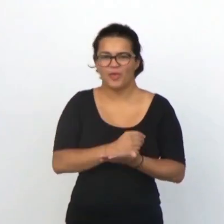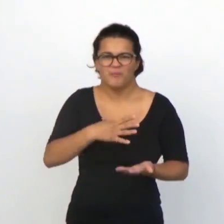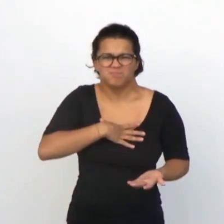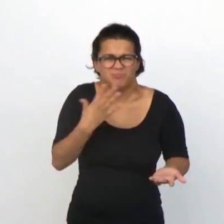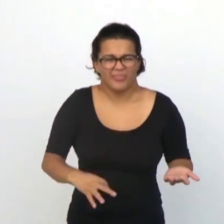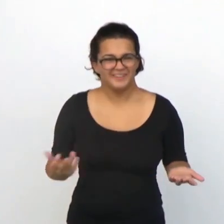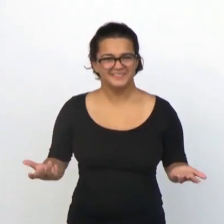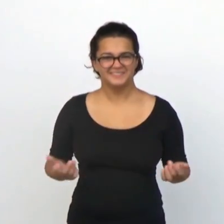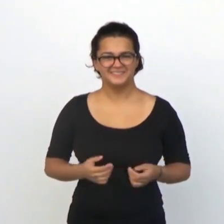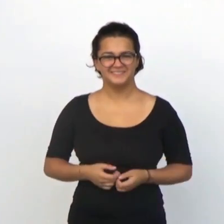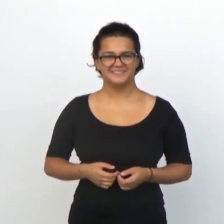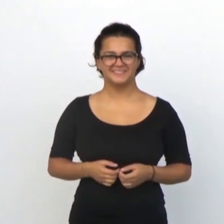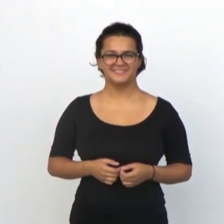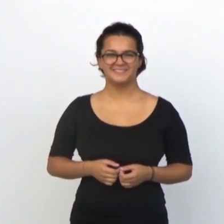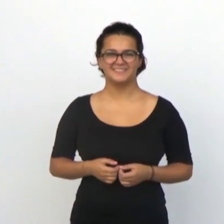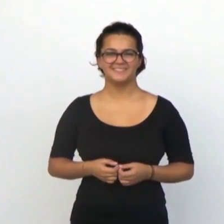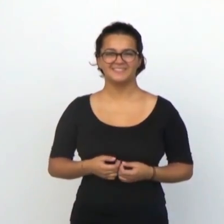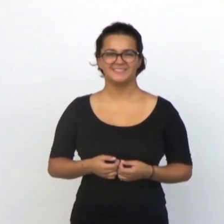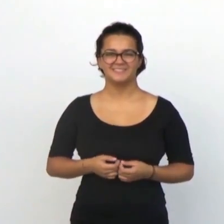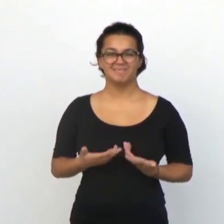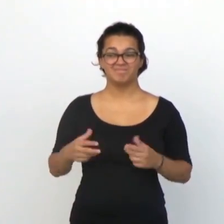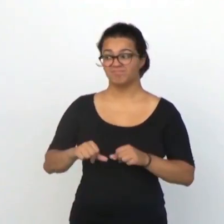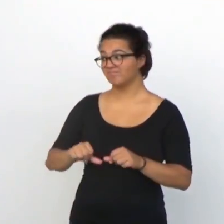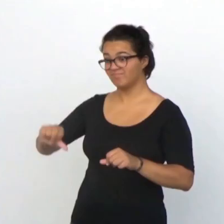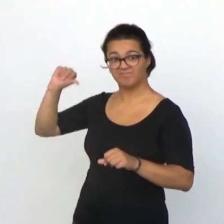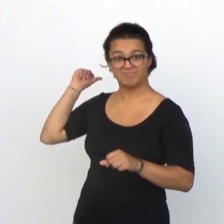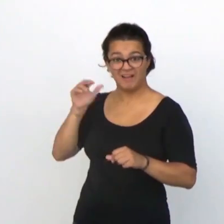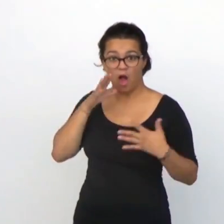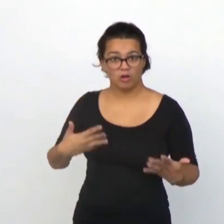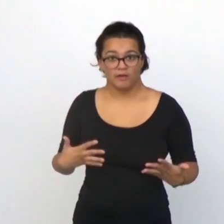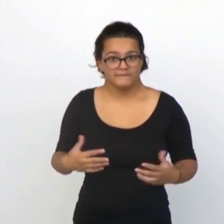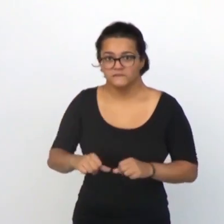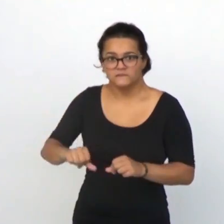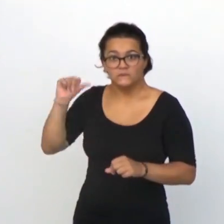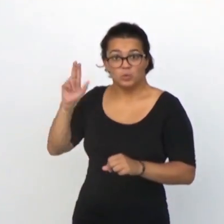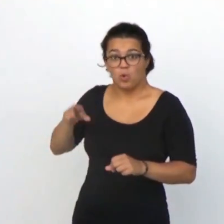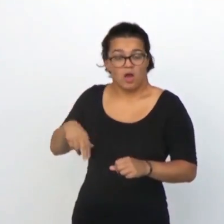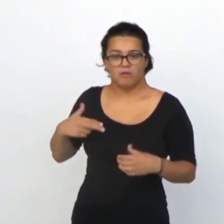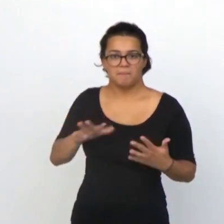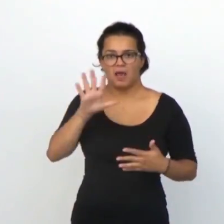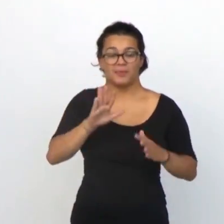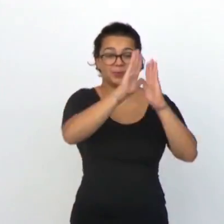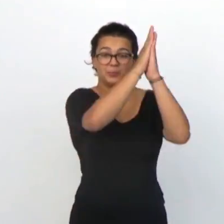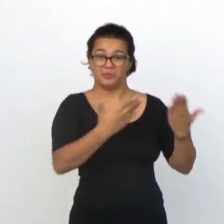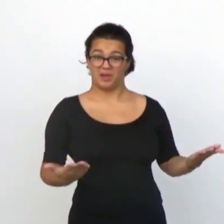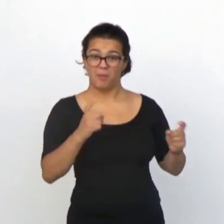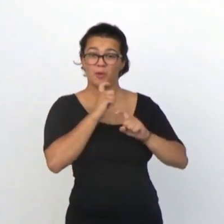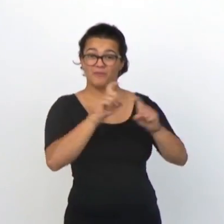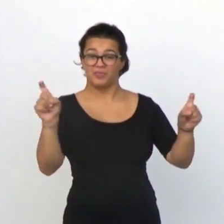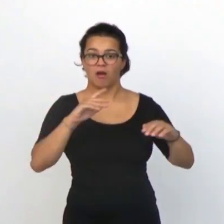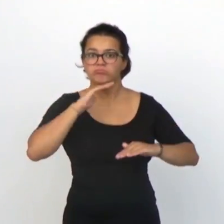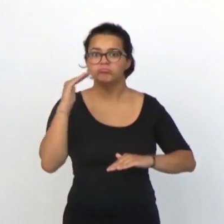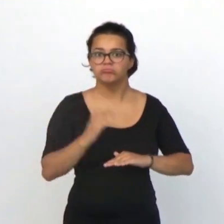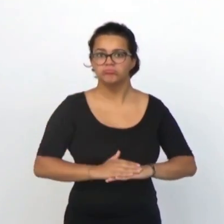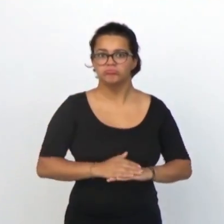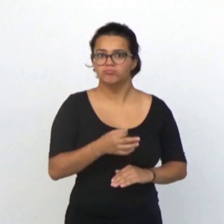creencia de que todo es posible. Hoy más que nunca parece que está cumpliéndose la profecía